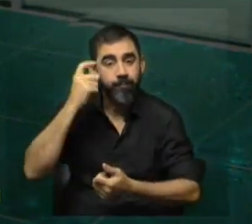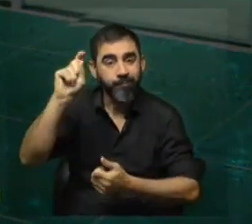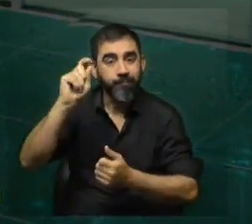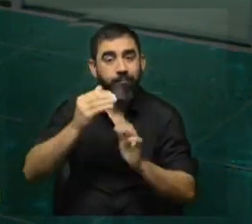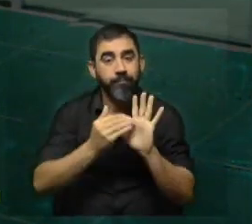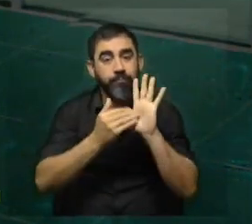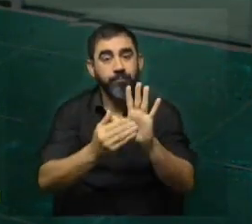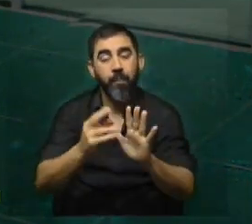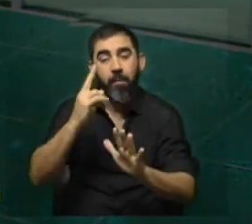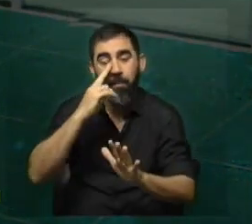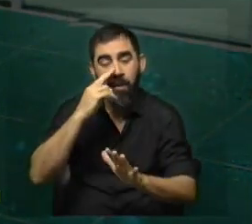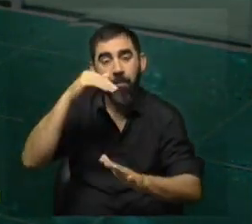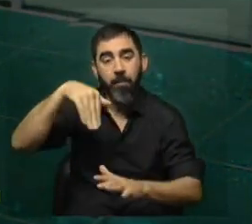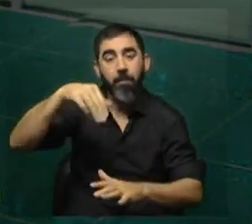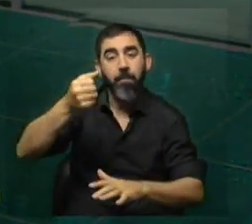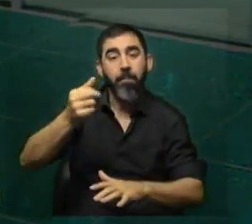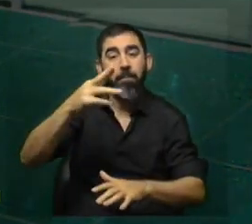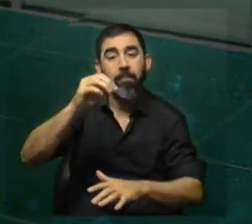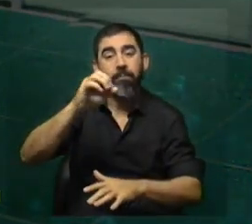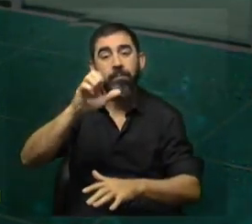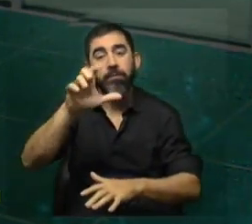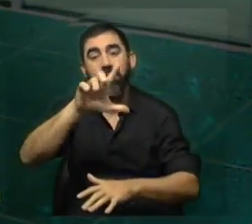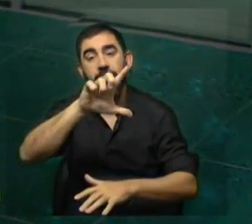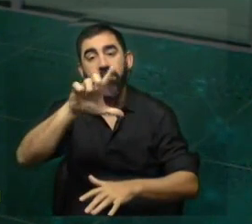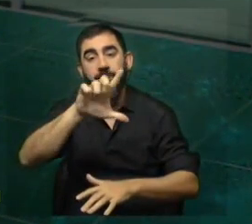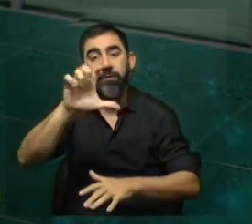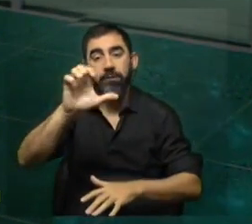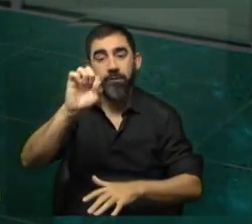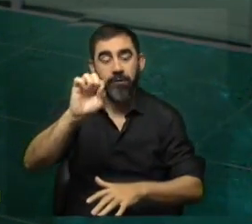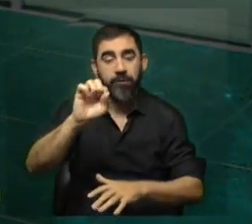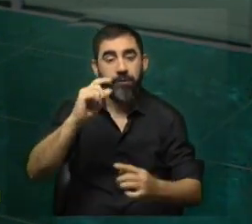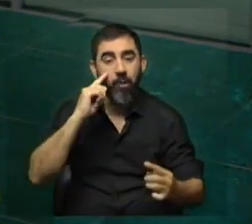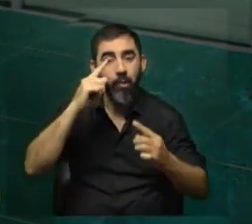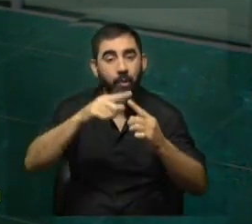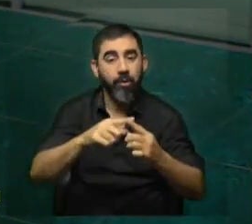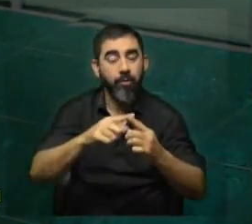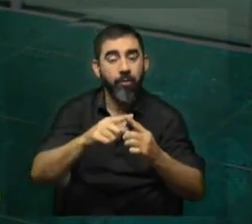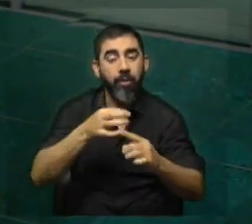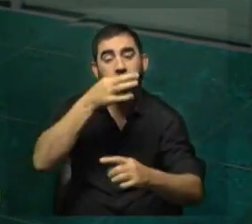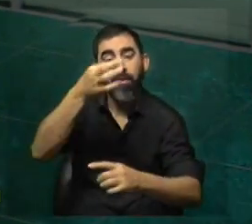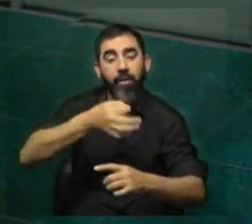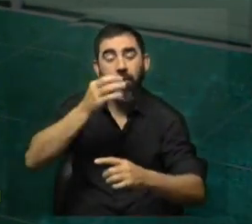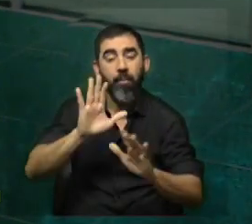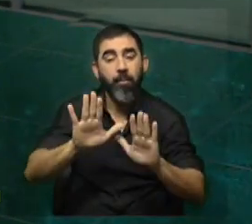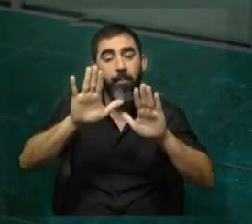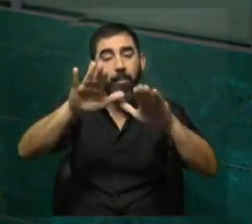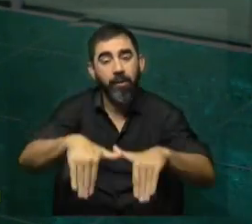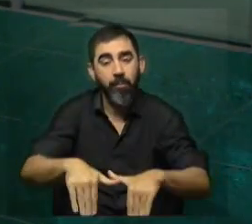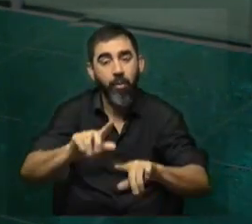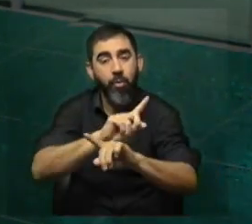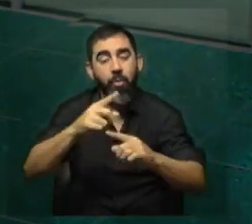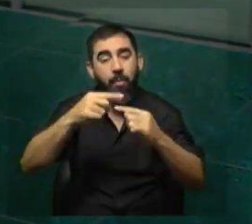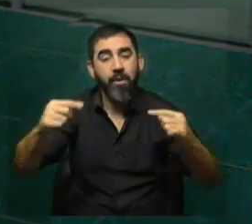presentar el Pan Marsellez, muy rico el Pan Marsellez, que busca que sea declarado Patrimonio Inmaterial de la